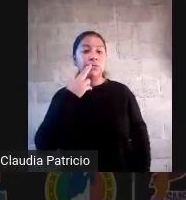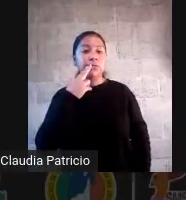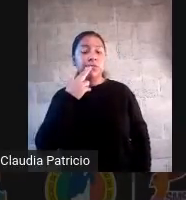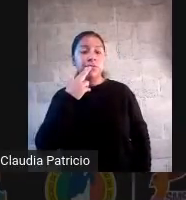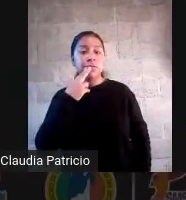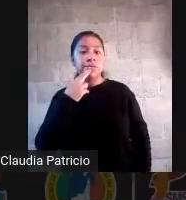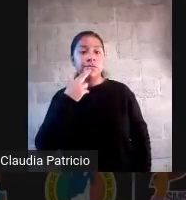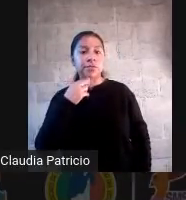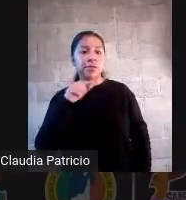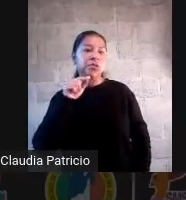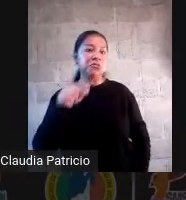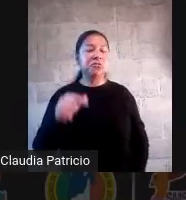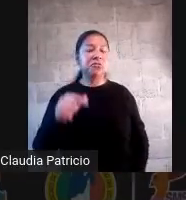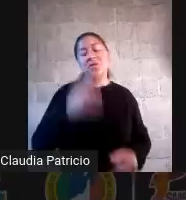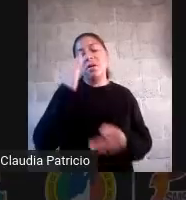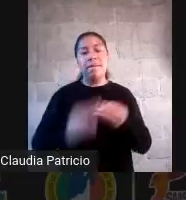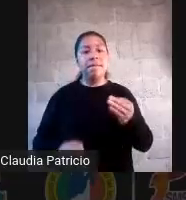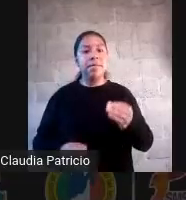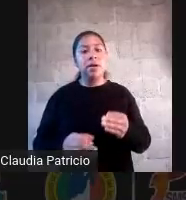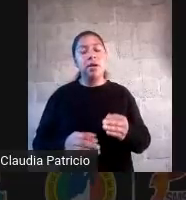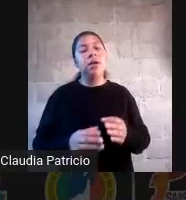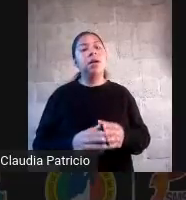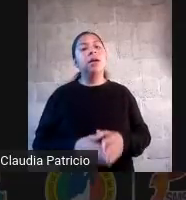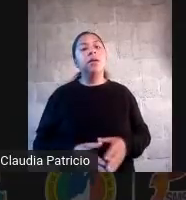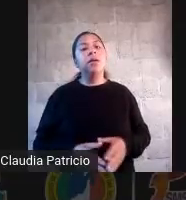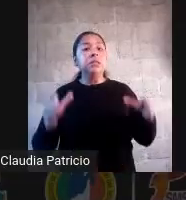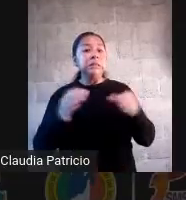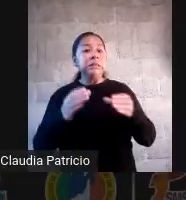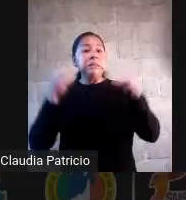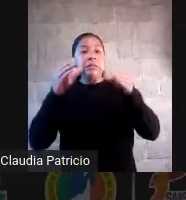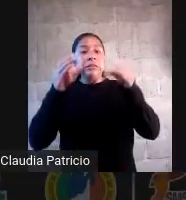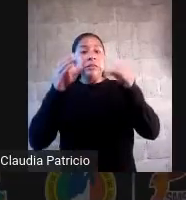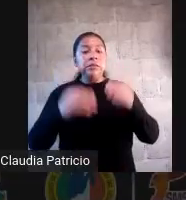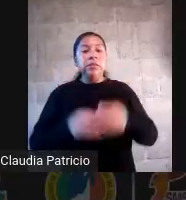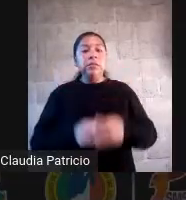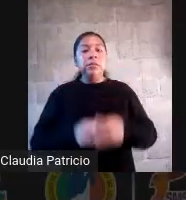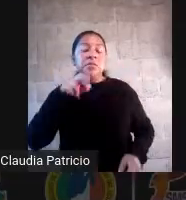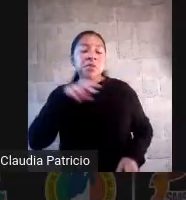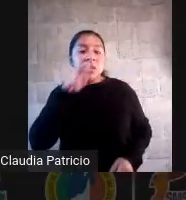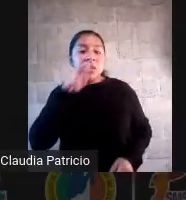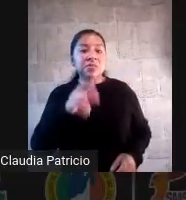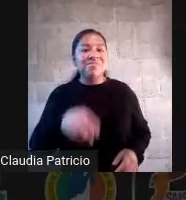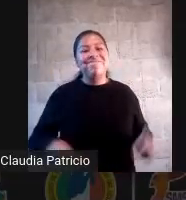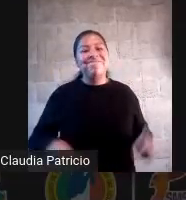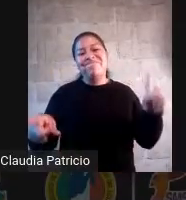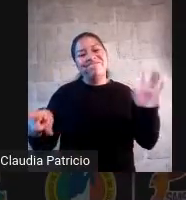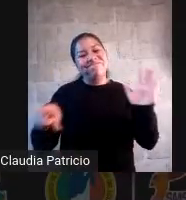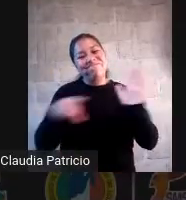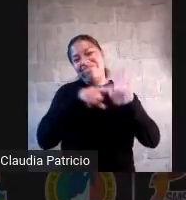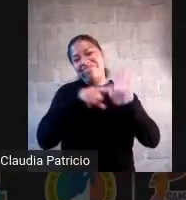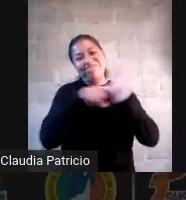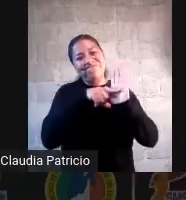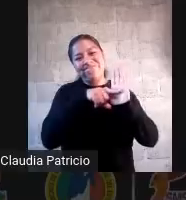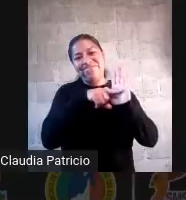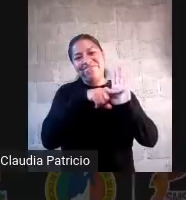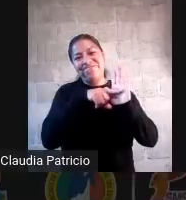de formar, pues, a partir de los resultados por negativos y de verdad